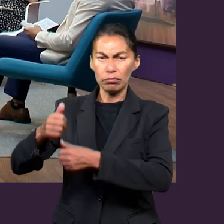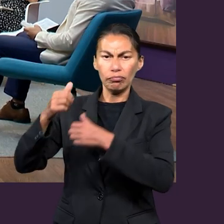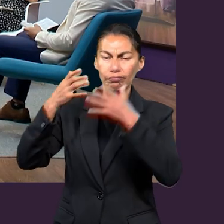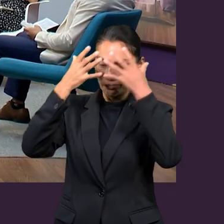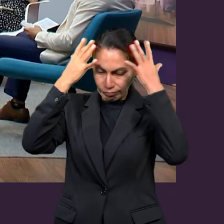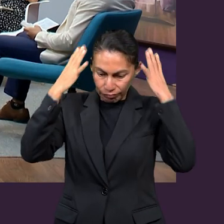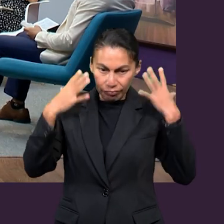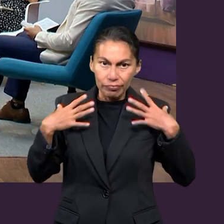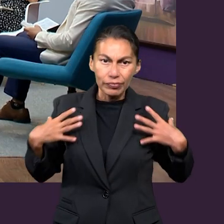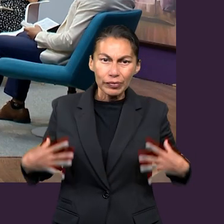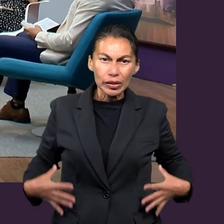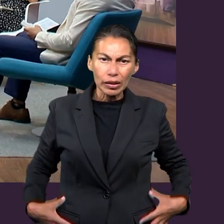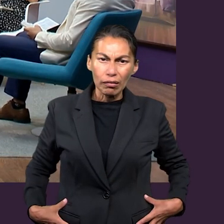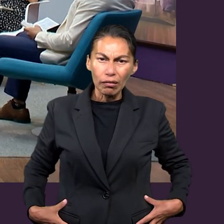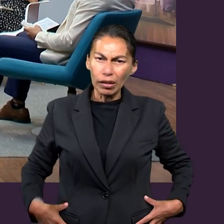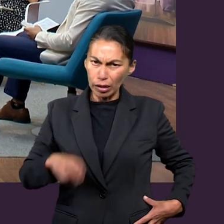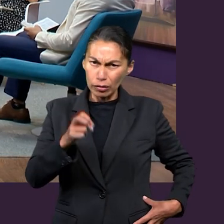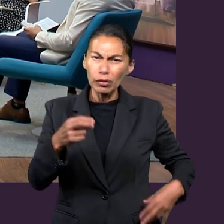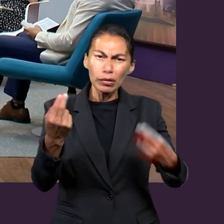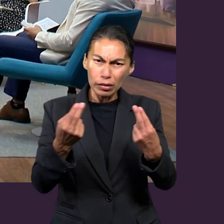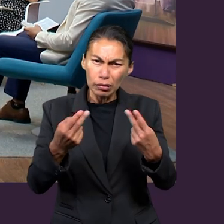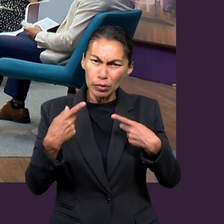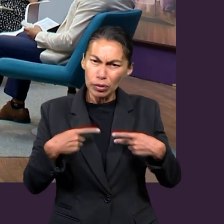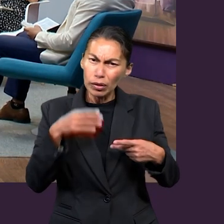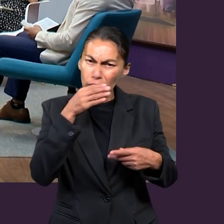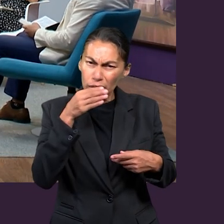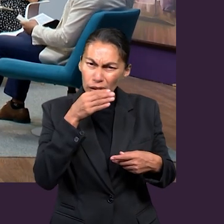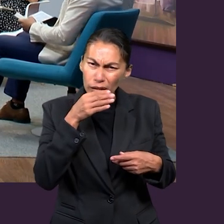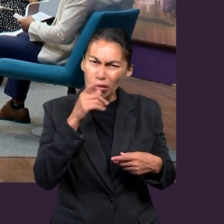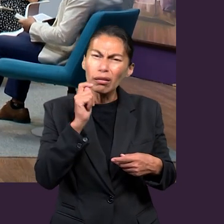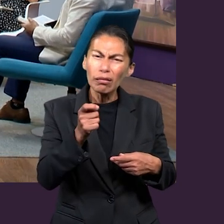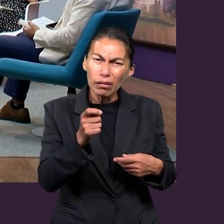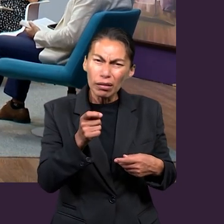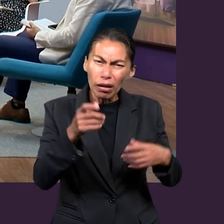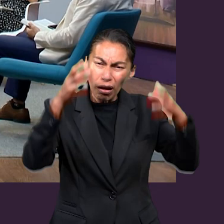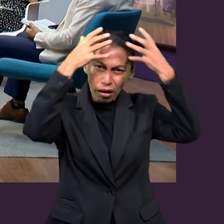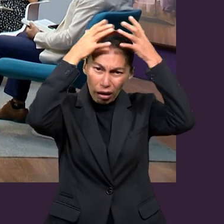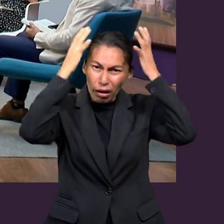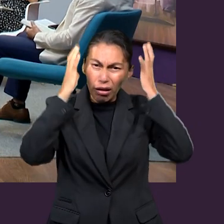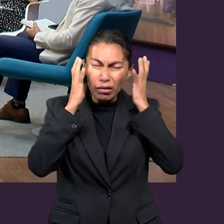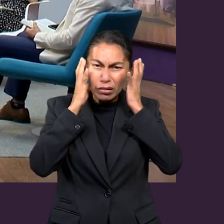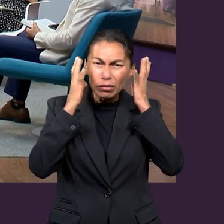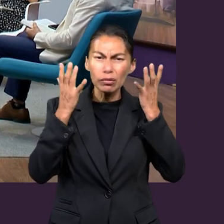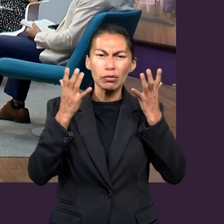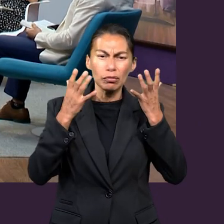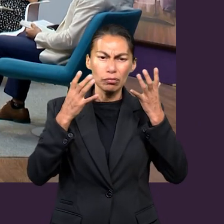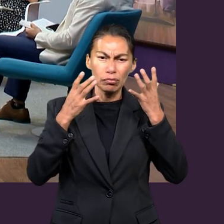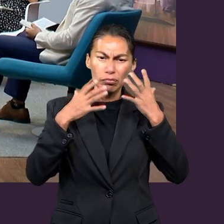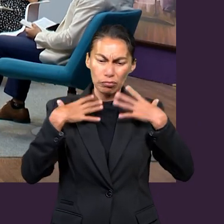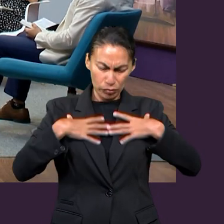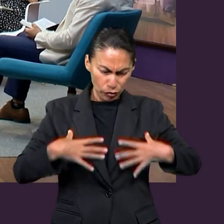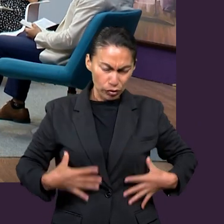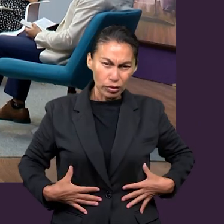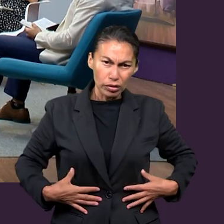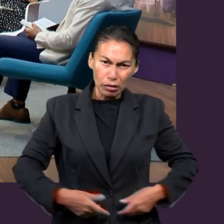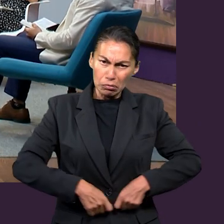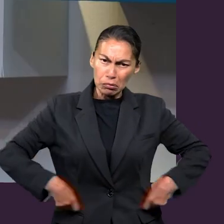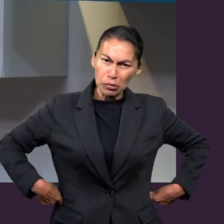es conveniente para el cristiano. Esta armadura se especifica en